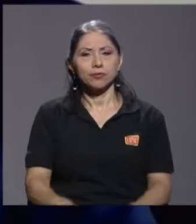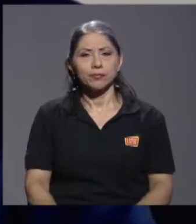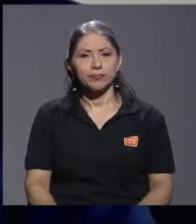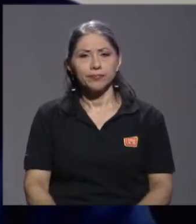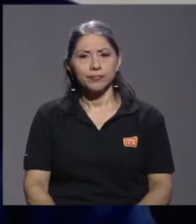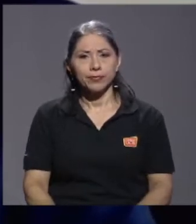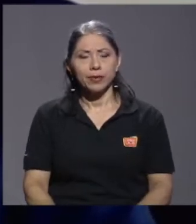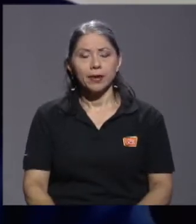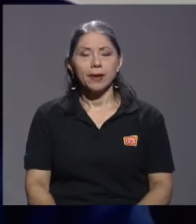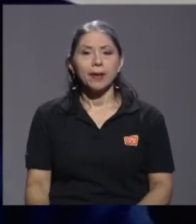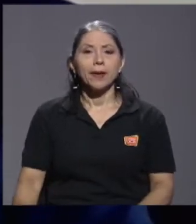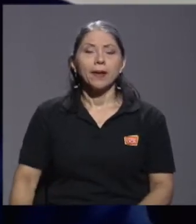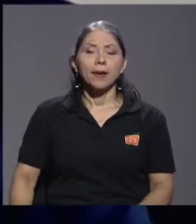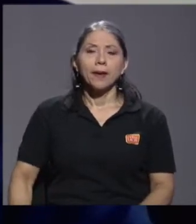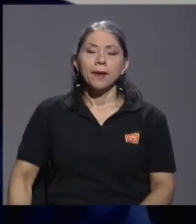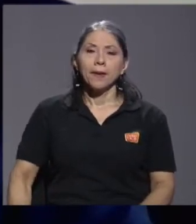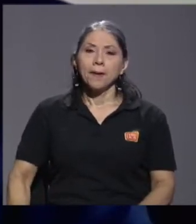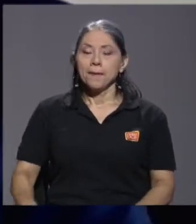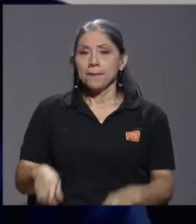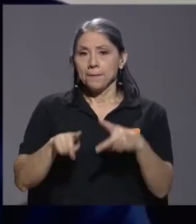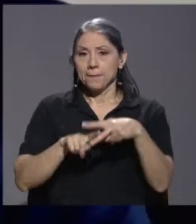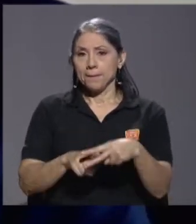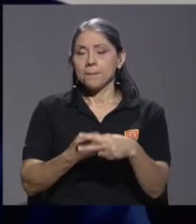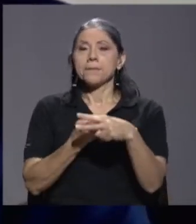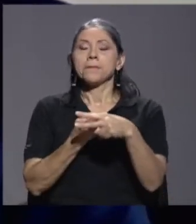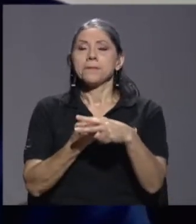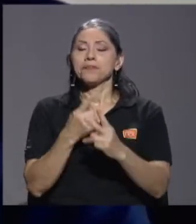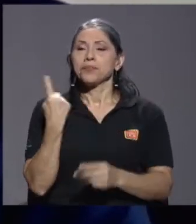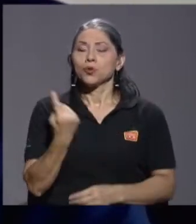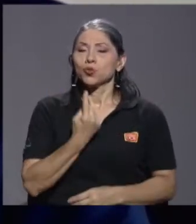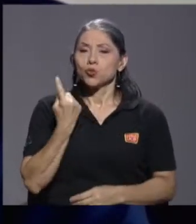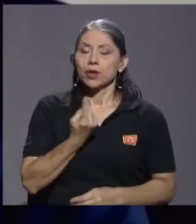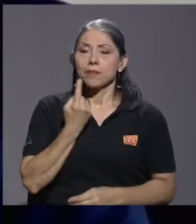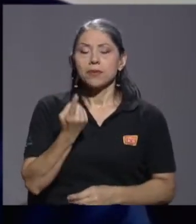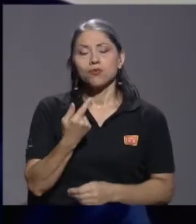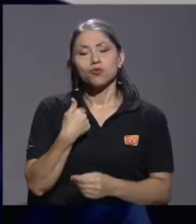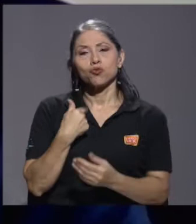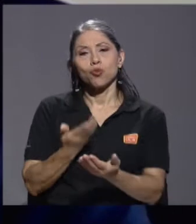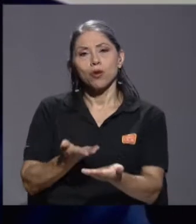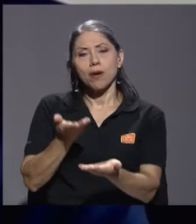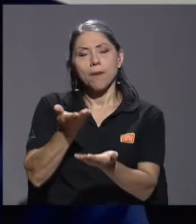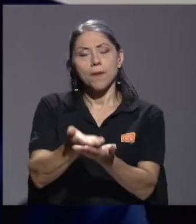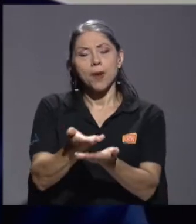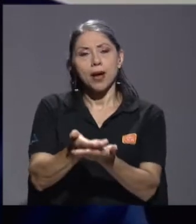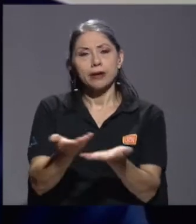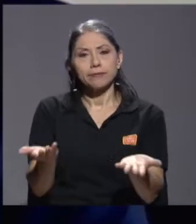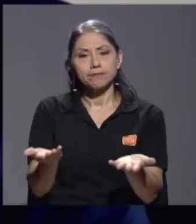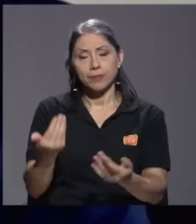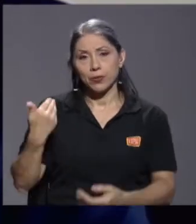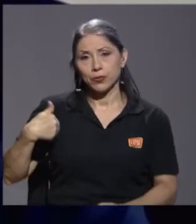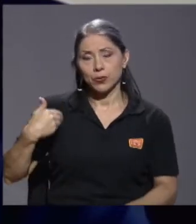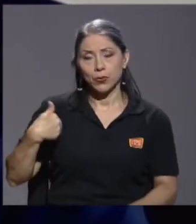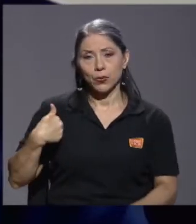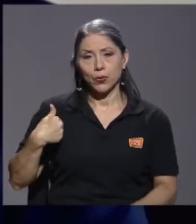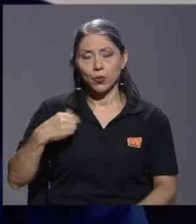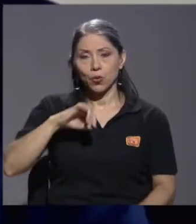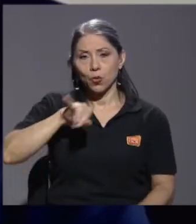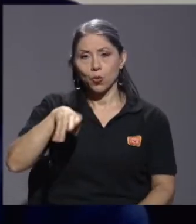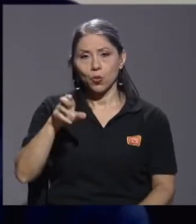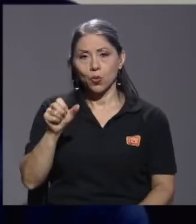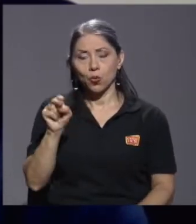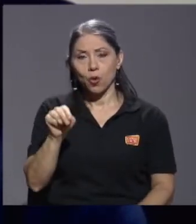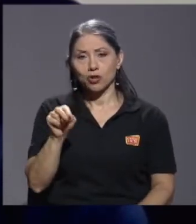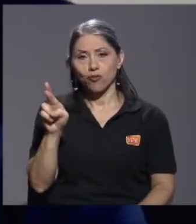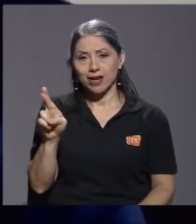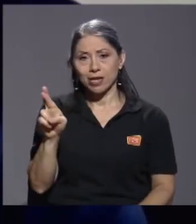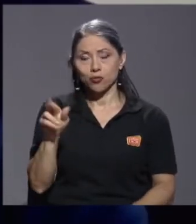para empezar, solamente voy a plantear que el señor Juan Rovalino es